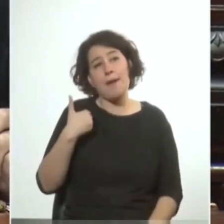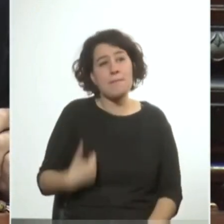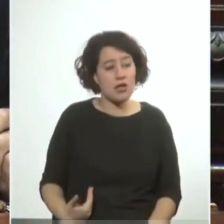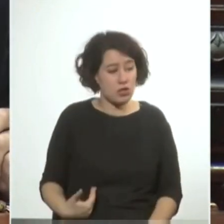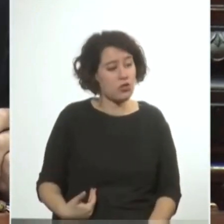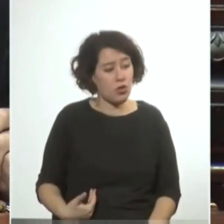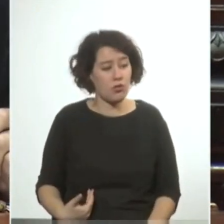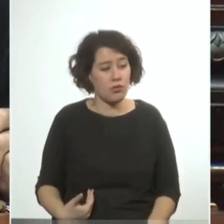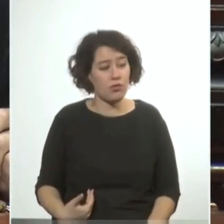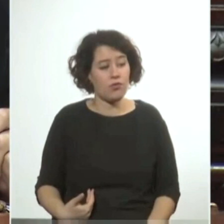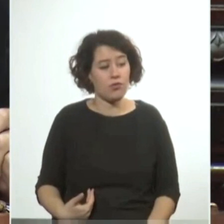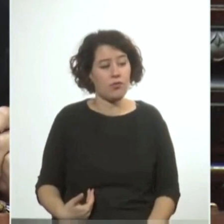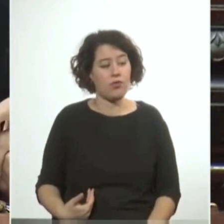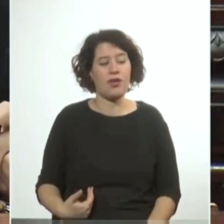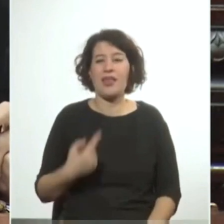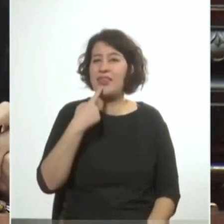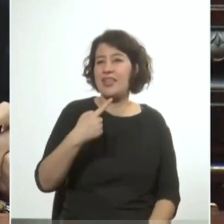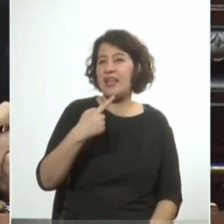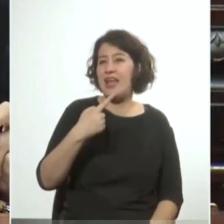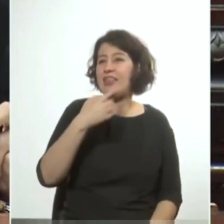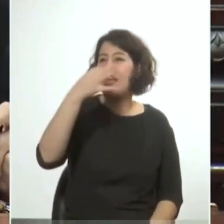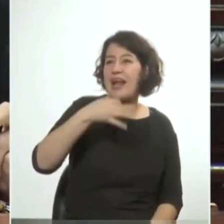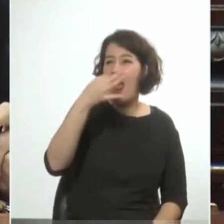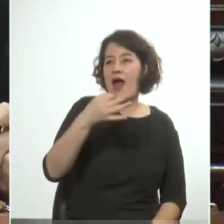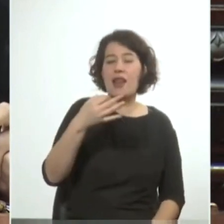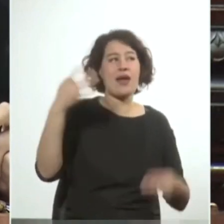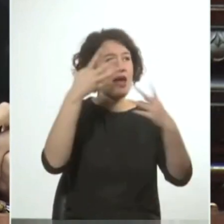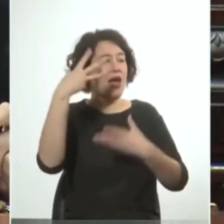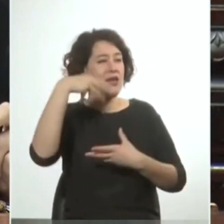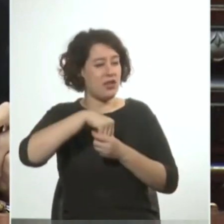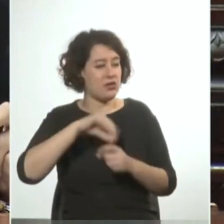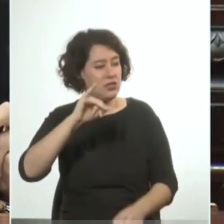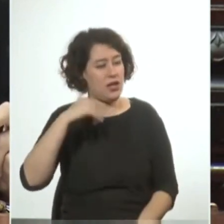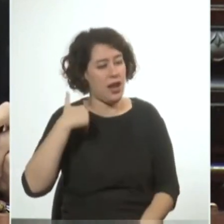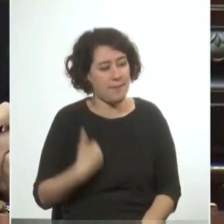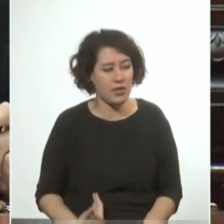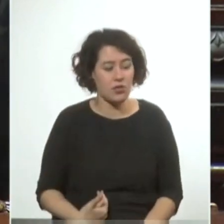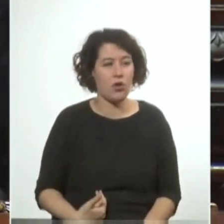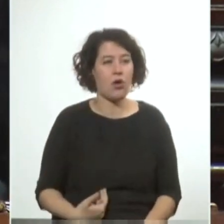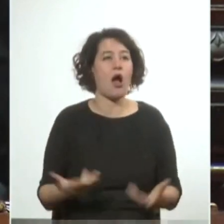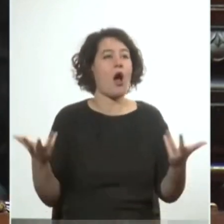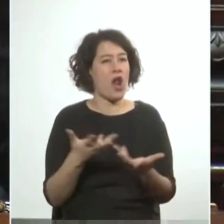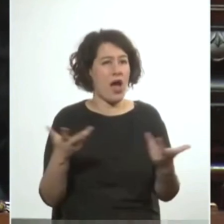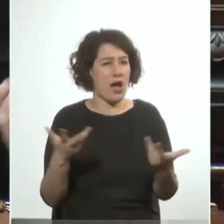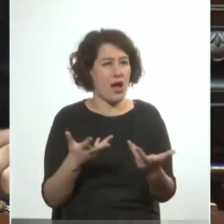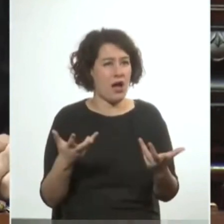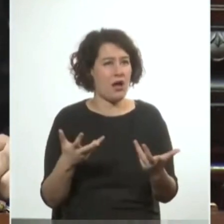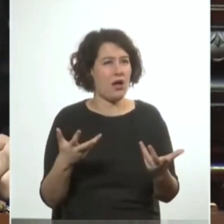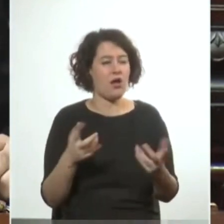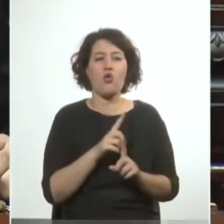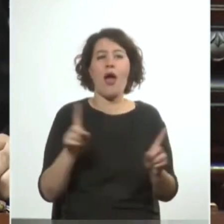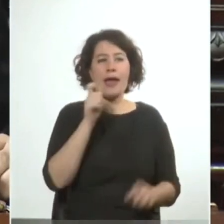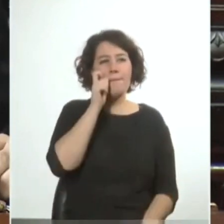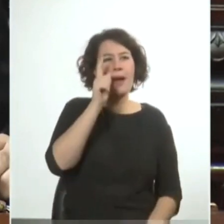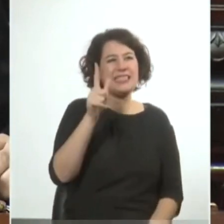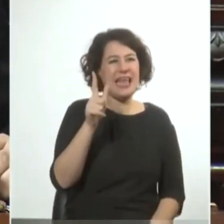haya sucedido aquello de alternar que haber declarado el estado de guerra interno por supuesto que lo lamento ahora lo que no tengo la capacidad